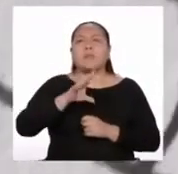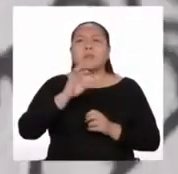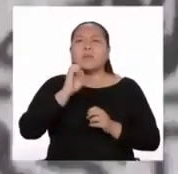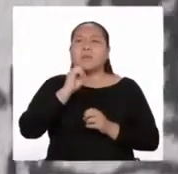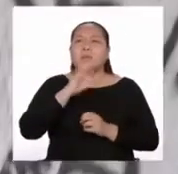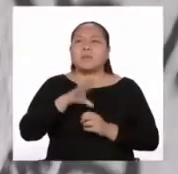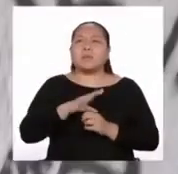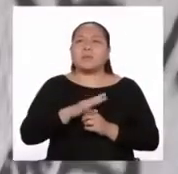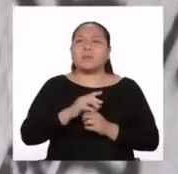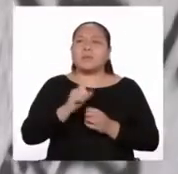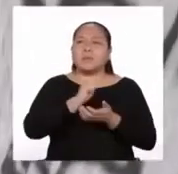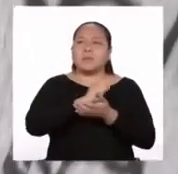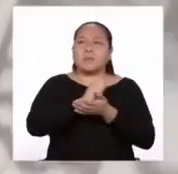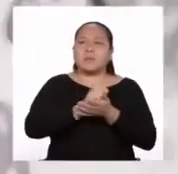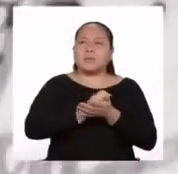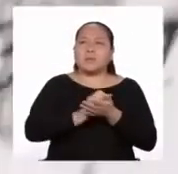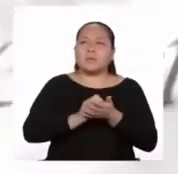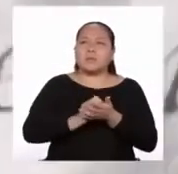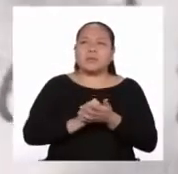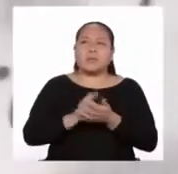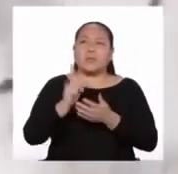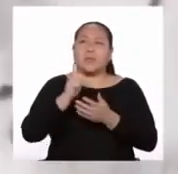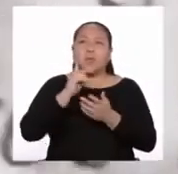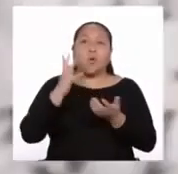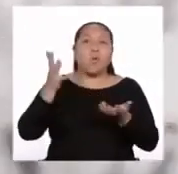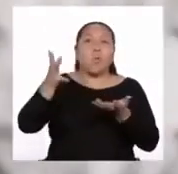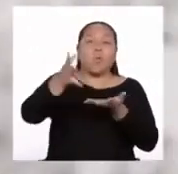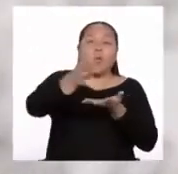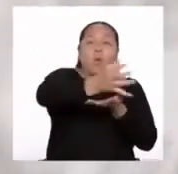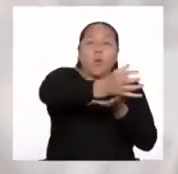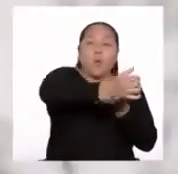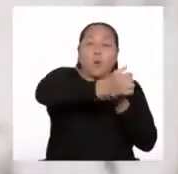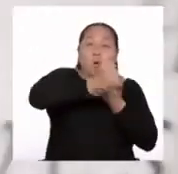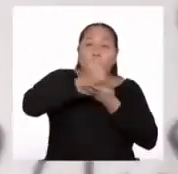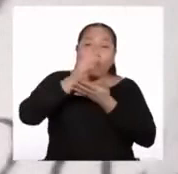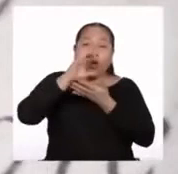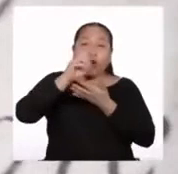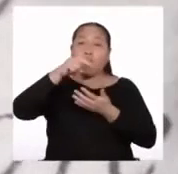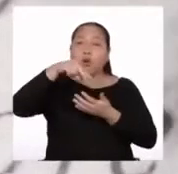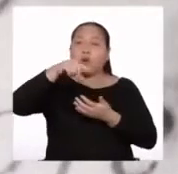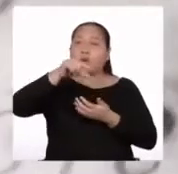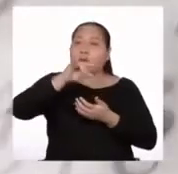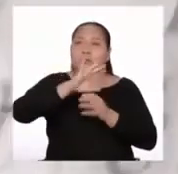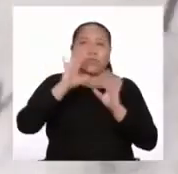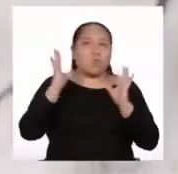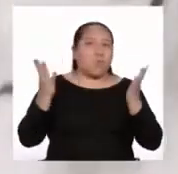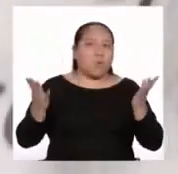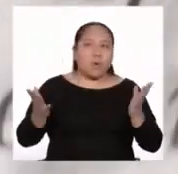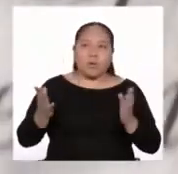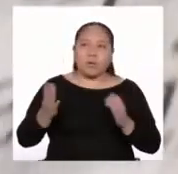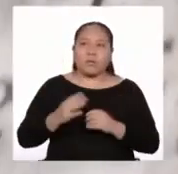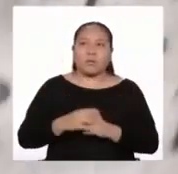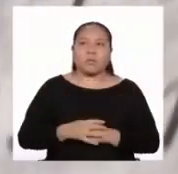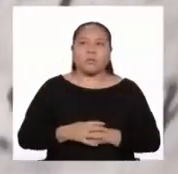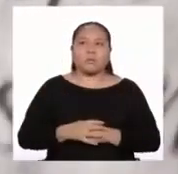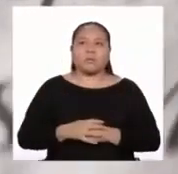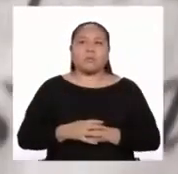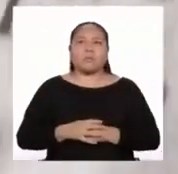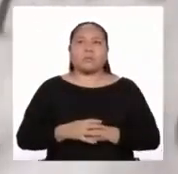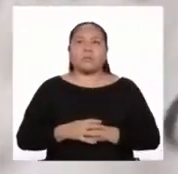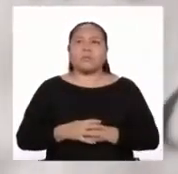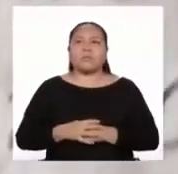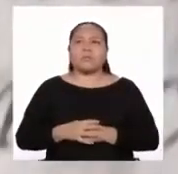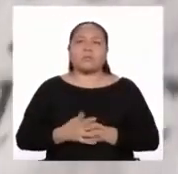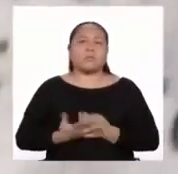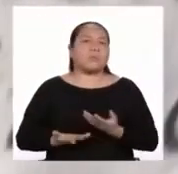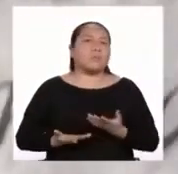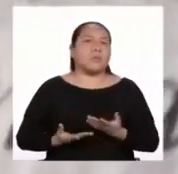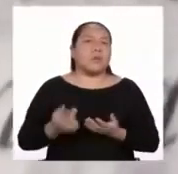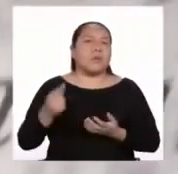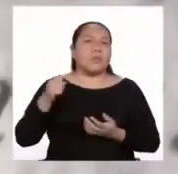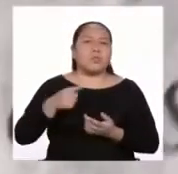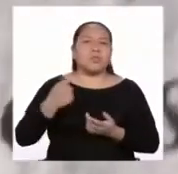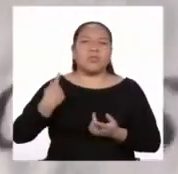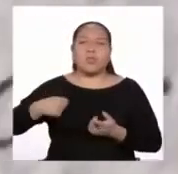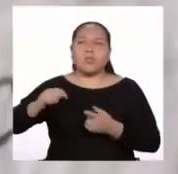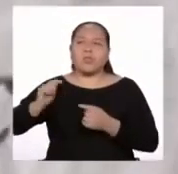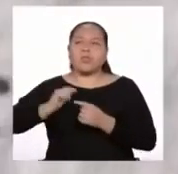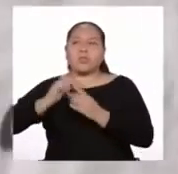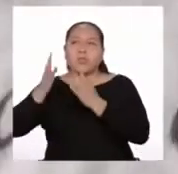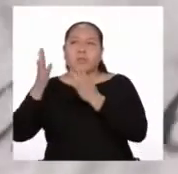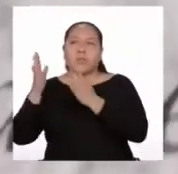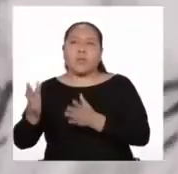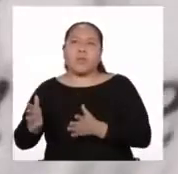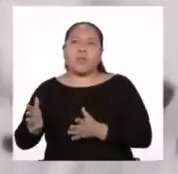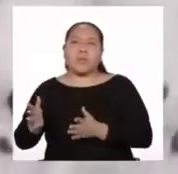escritura, es que no hubo conquista. Y entonces, si no hubo conquista, pues los españoles